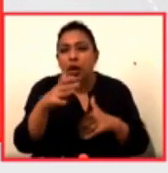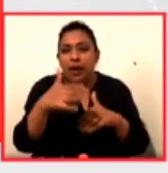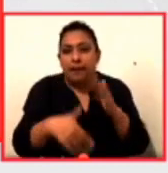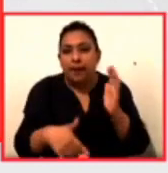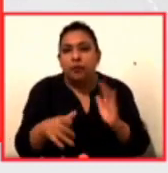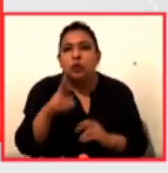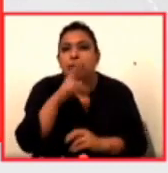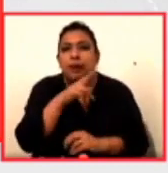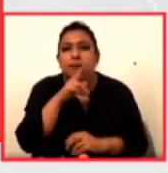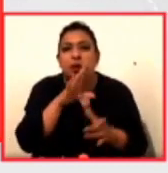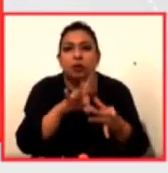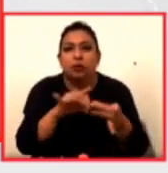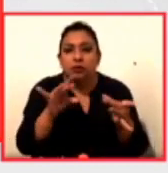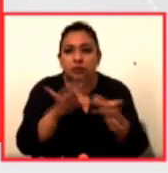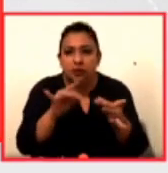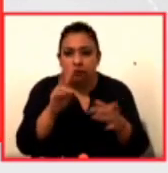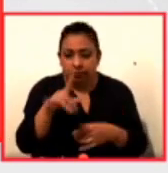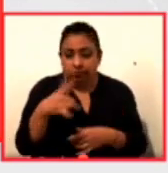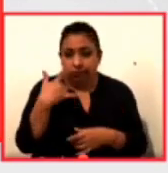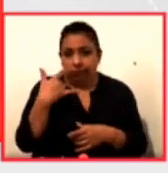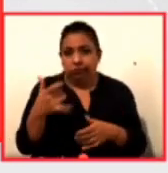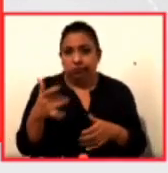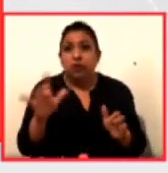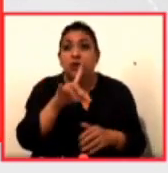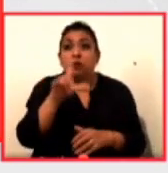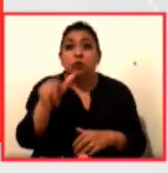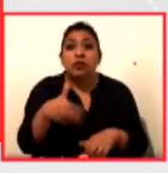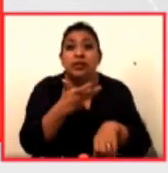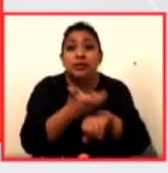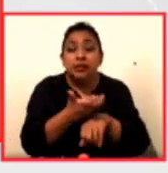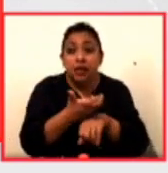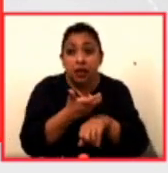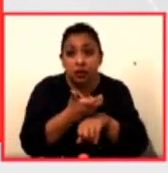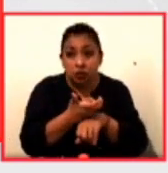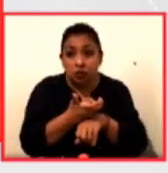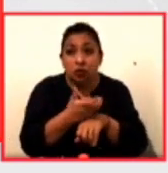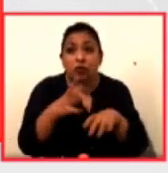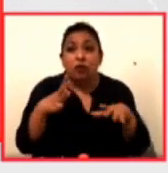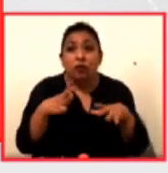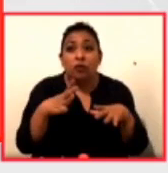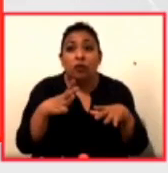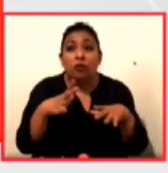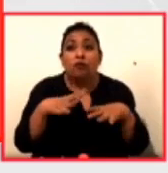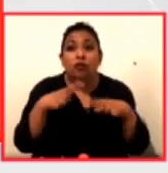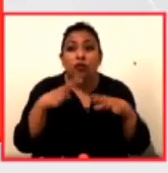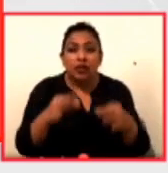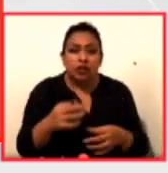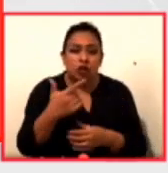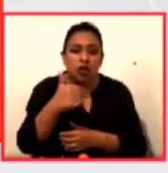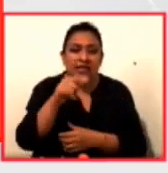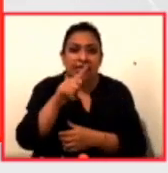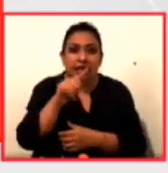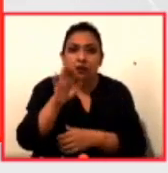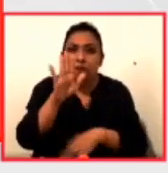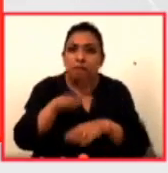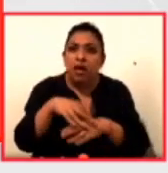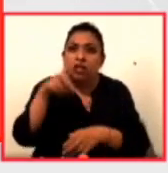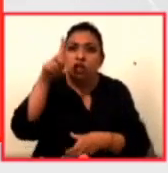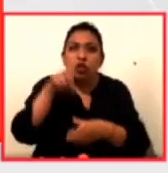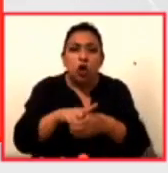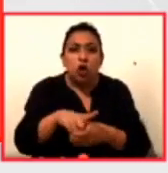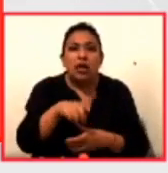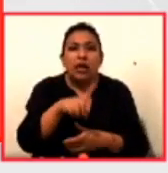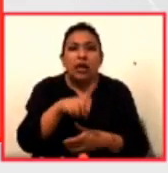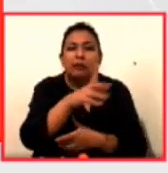comentario que me parece llamativo es que después de los Estados Unidos en la fundación Bill y Melinda Gates quienes más donan cerca del 10